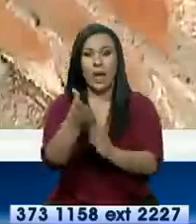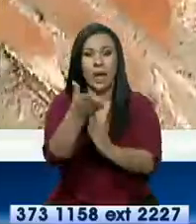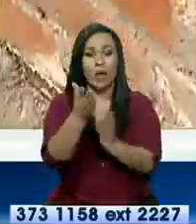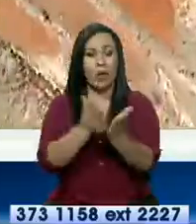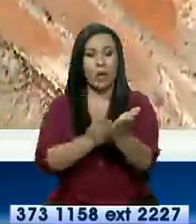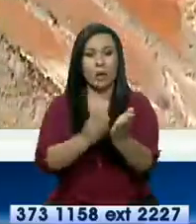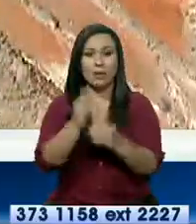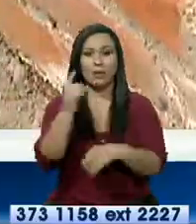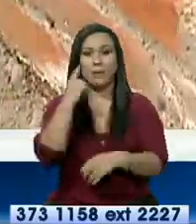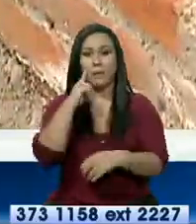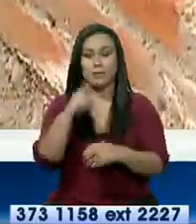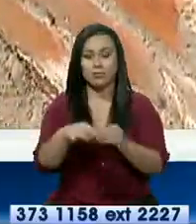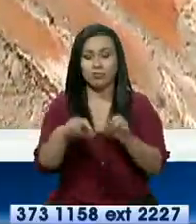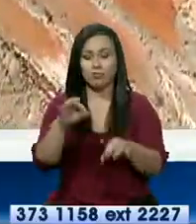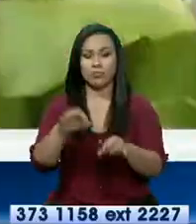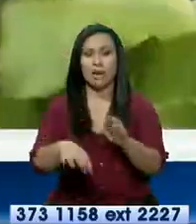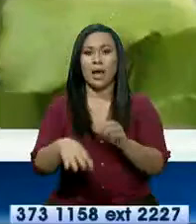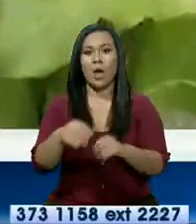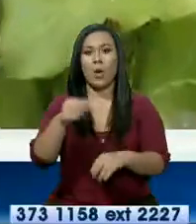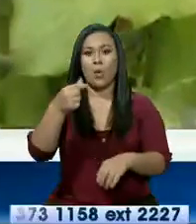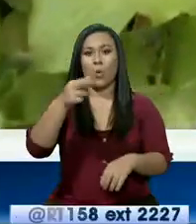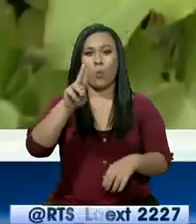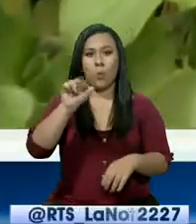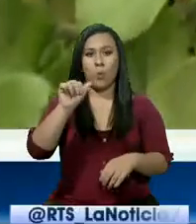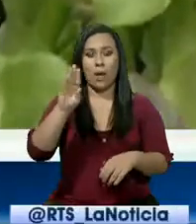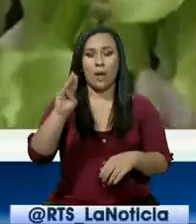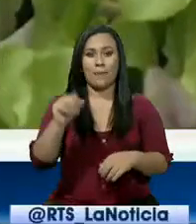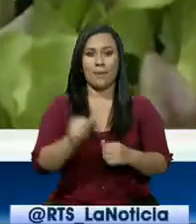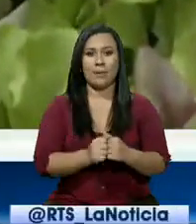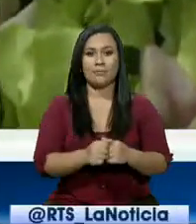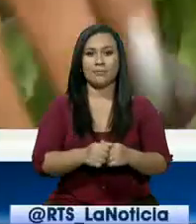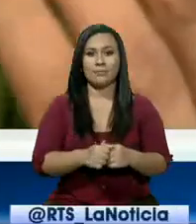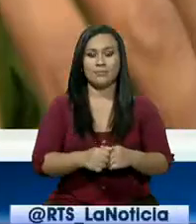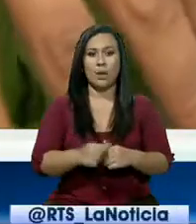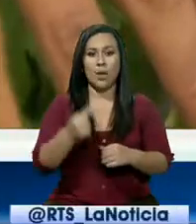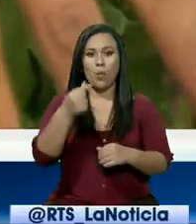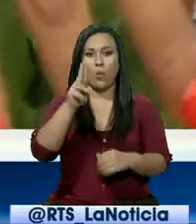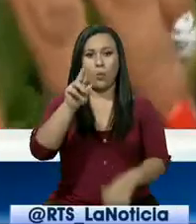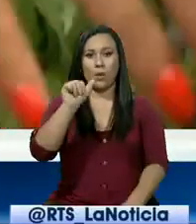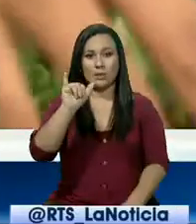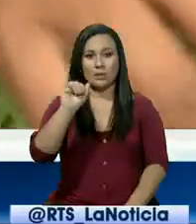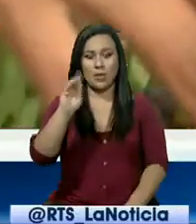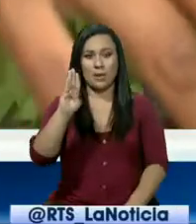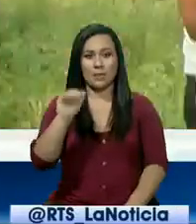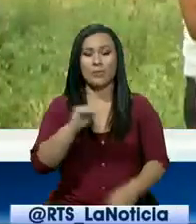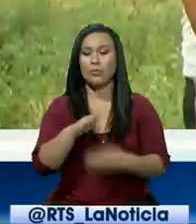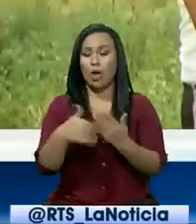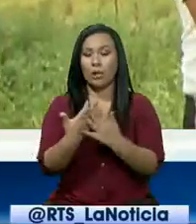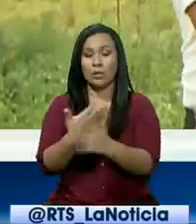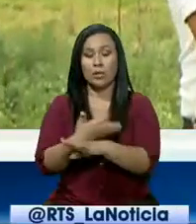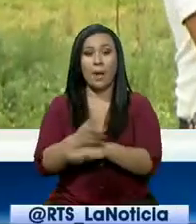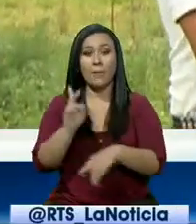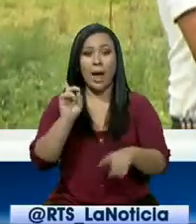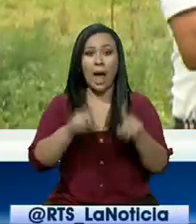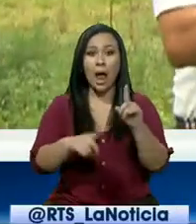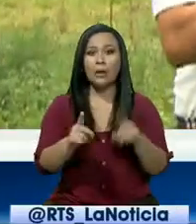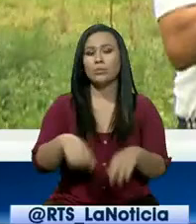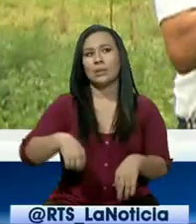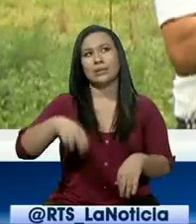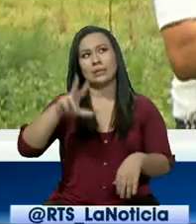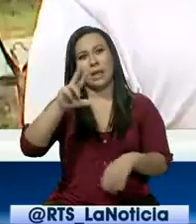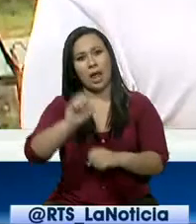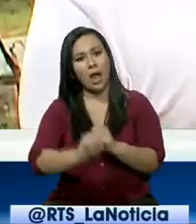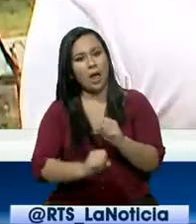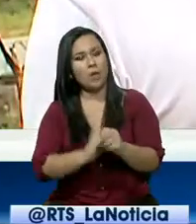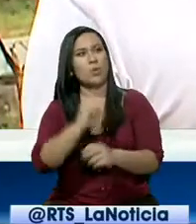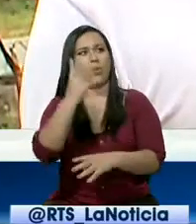mispero, para que produzca la guaba, la guayaba. Claro, no todos ese tiempo, unos saldrán a los tres años, otros